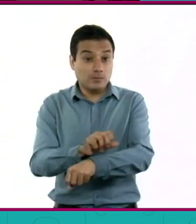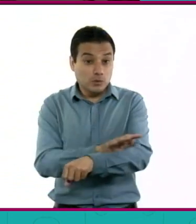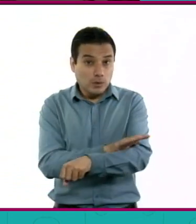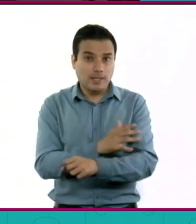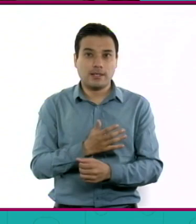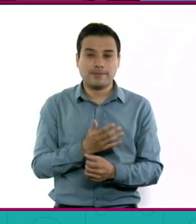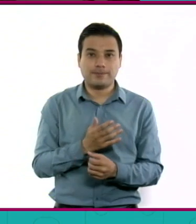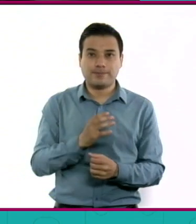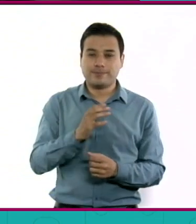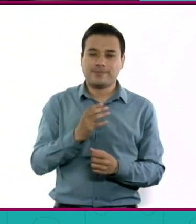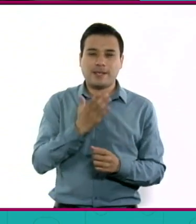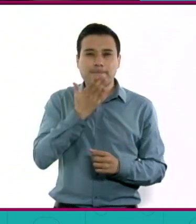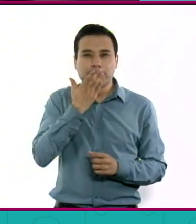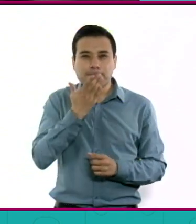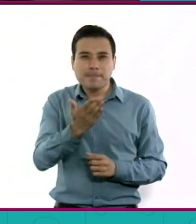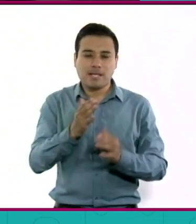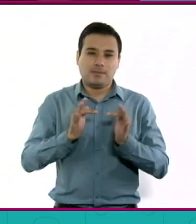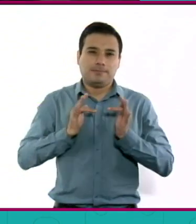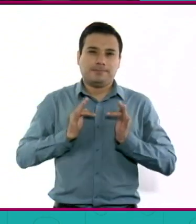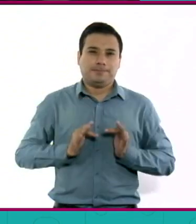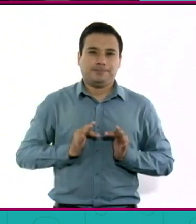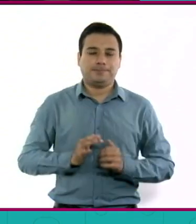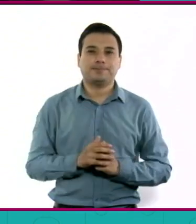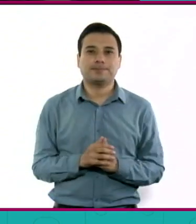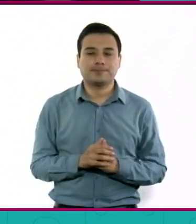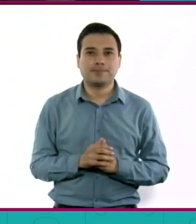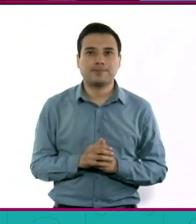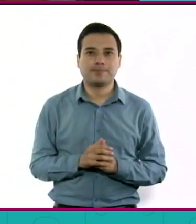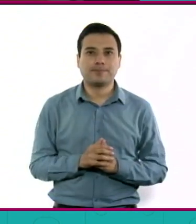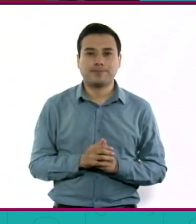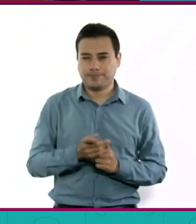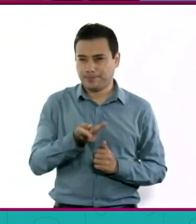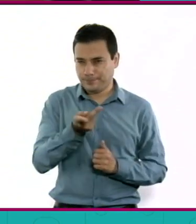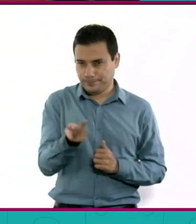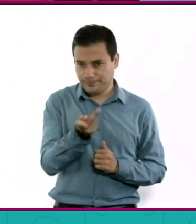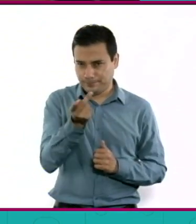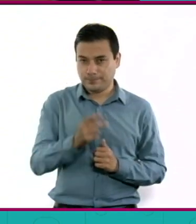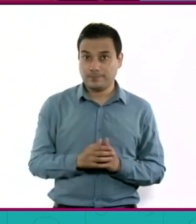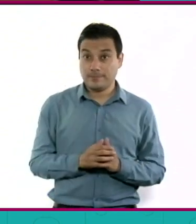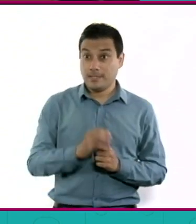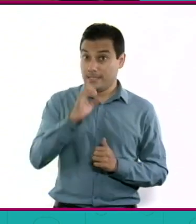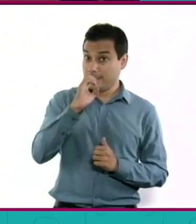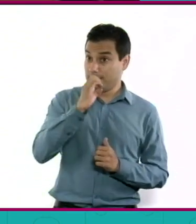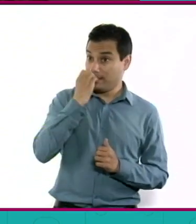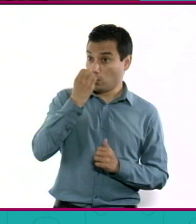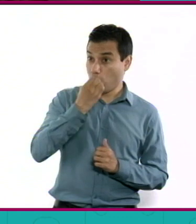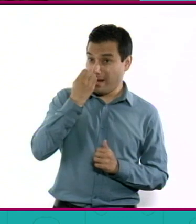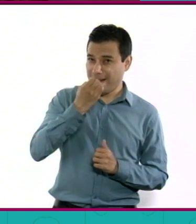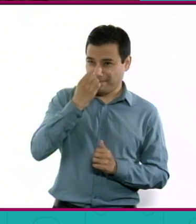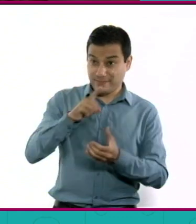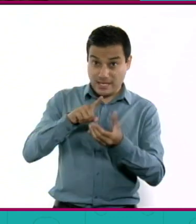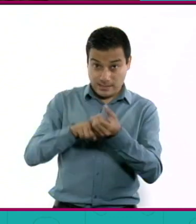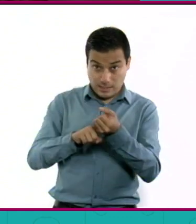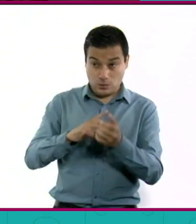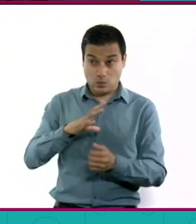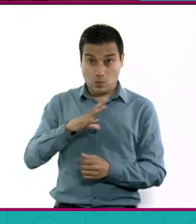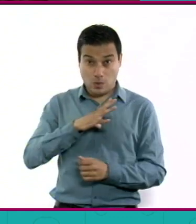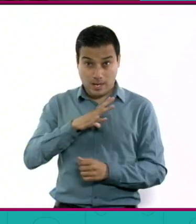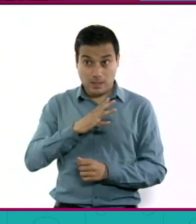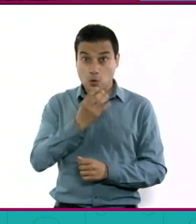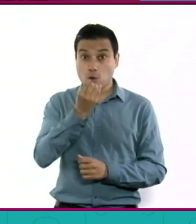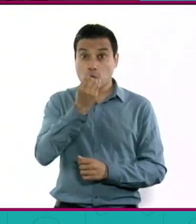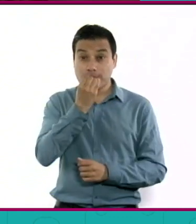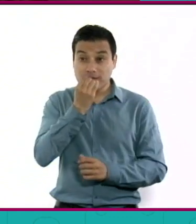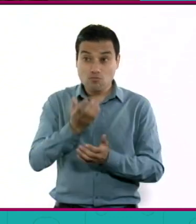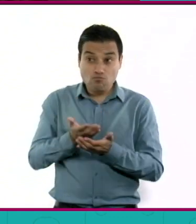bienestar. ¿Se tomarán medidas en las escuelas respecto a los alimentos? Bueno, sí, en las escuelas también